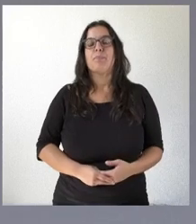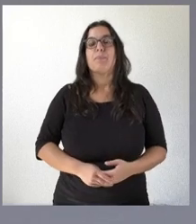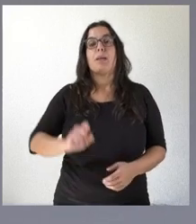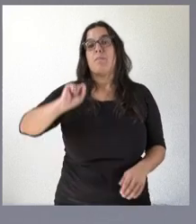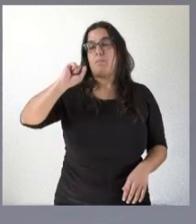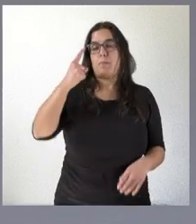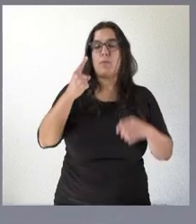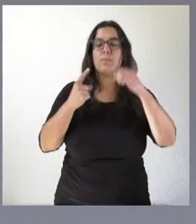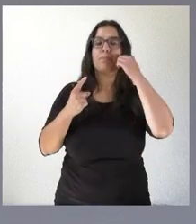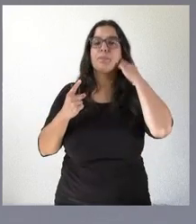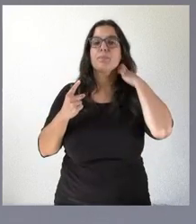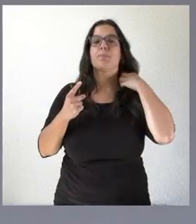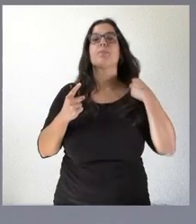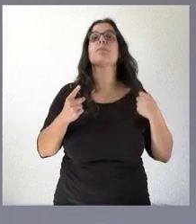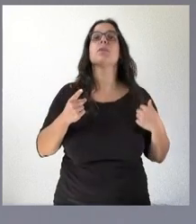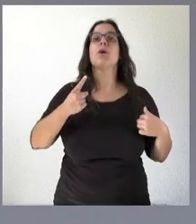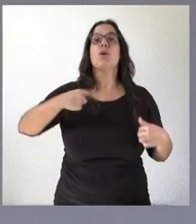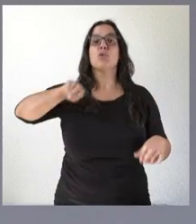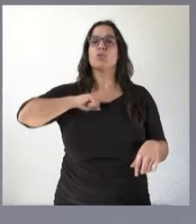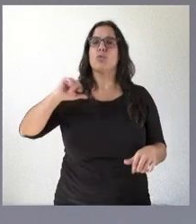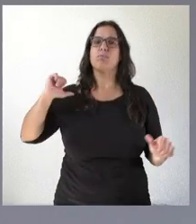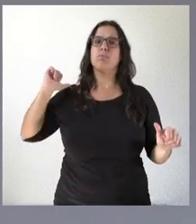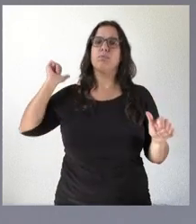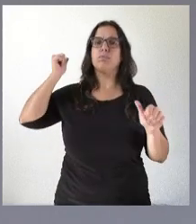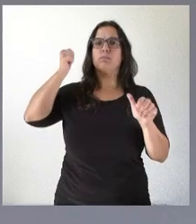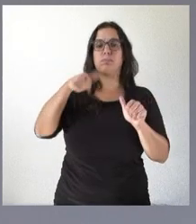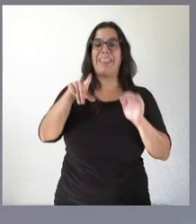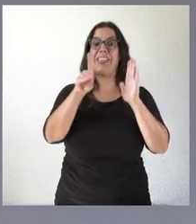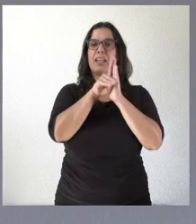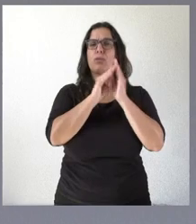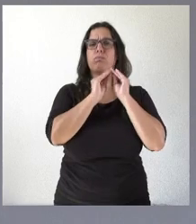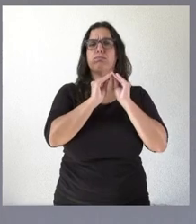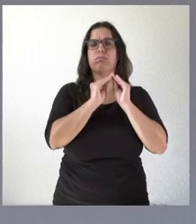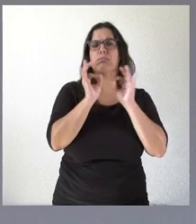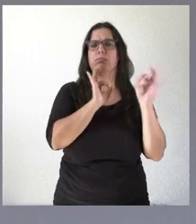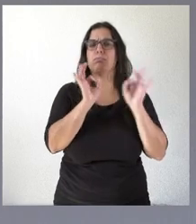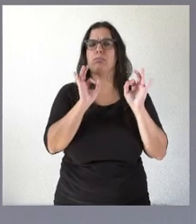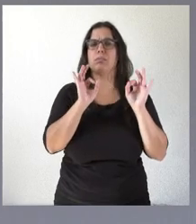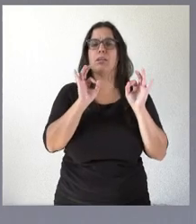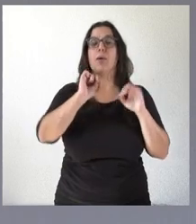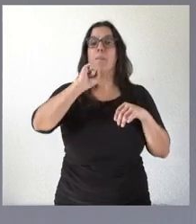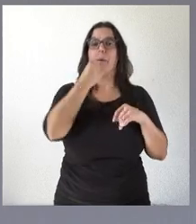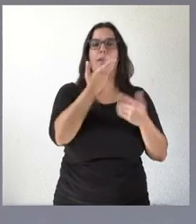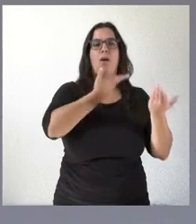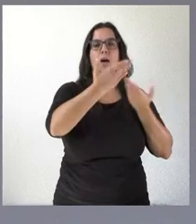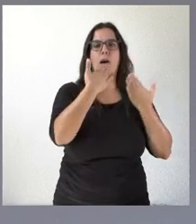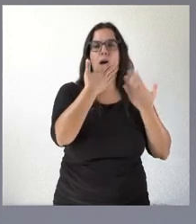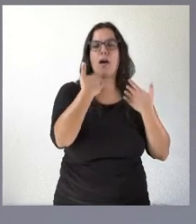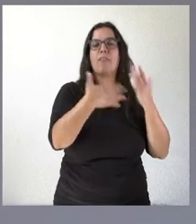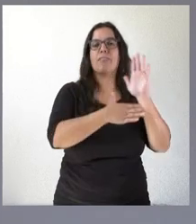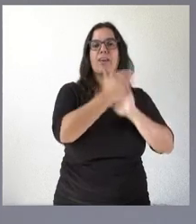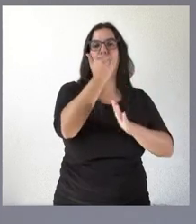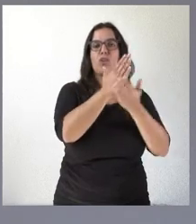nosotros hemos venido trabajando con este decreto, en primer lugar, con la Federación Regional de Municipios